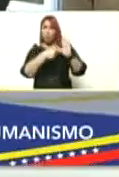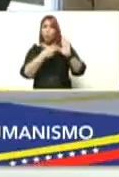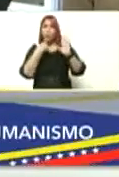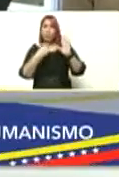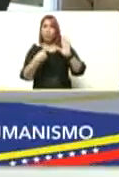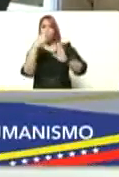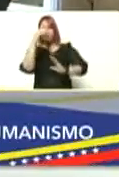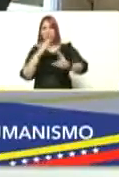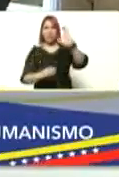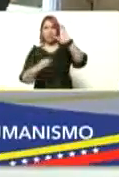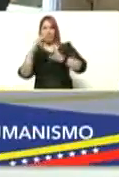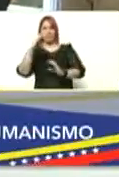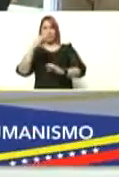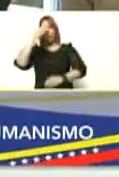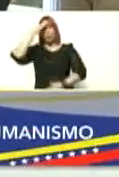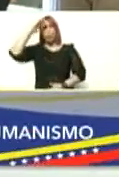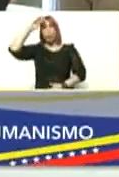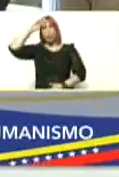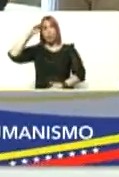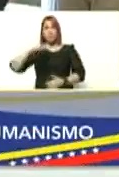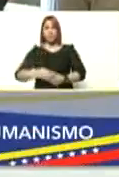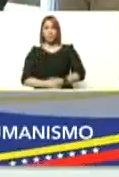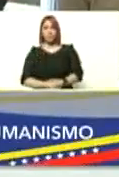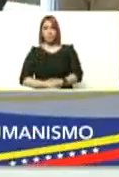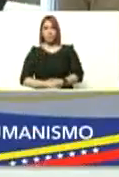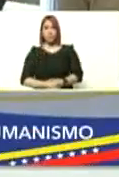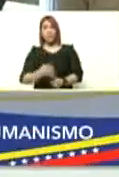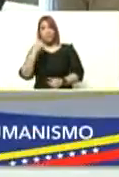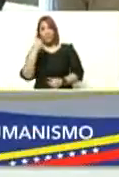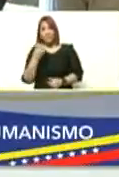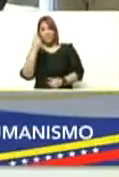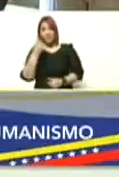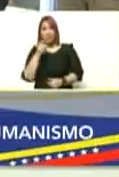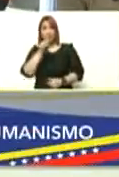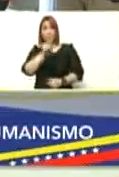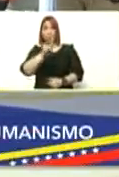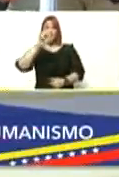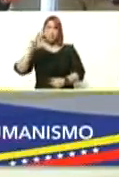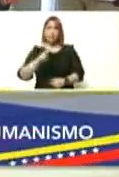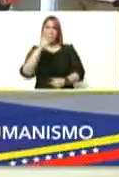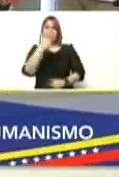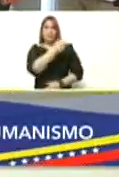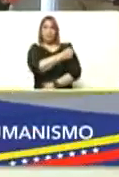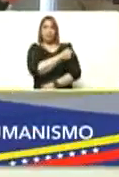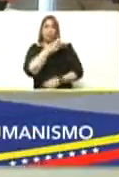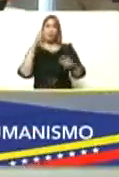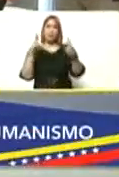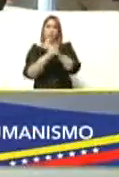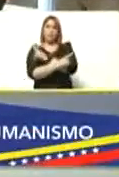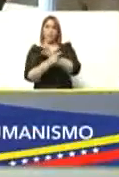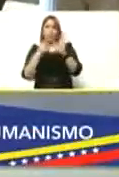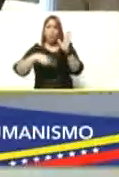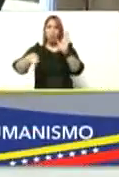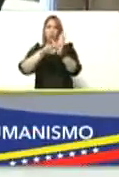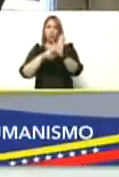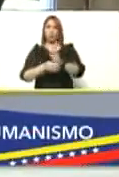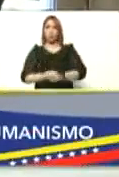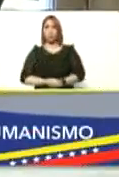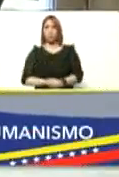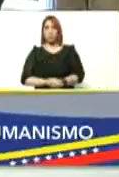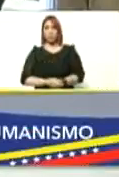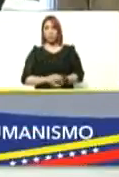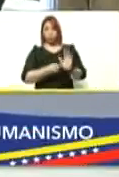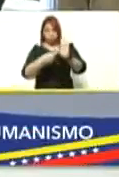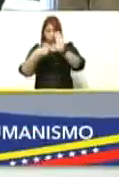los científicos cubanos que iba a hacer falta una tercera vacuna de refuerzo y se está